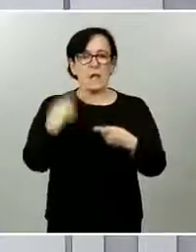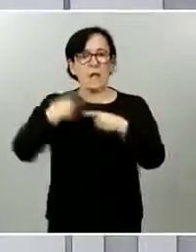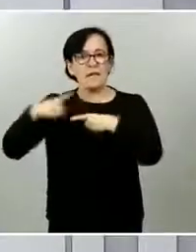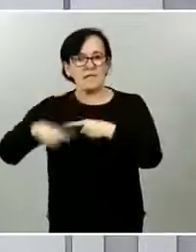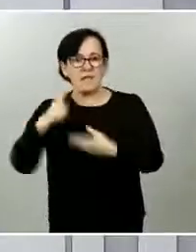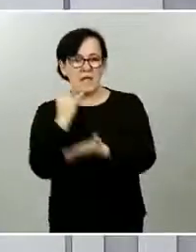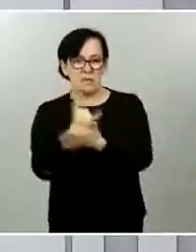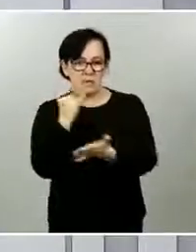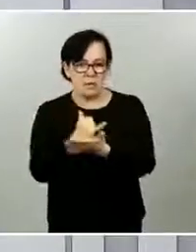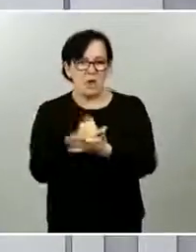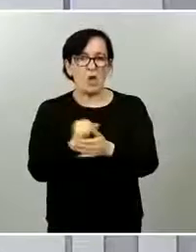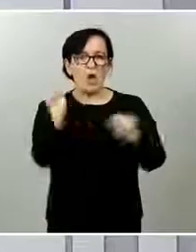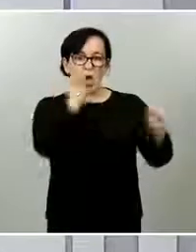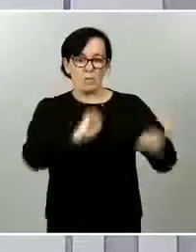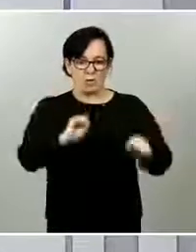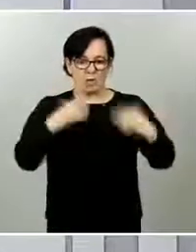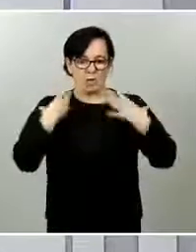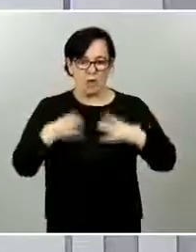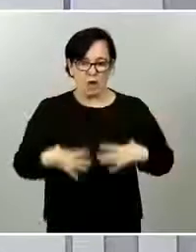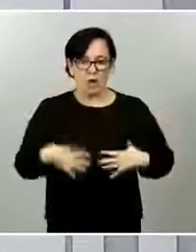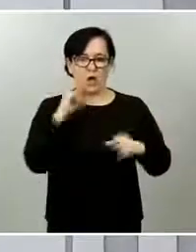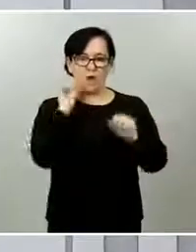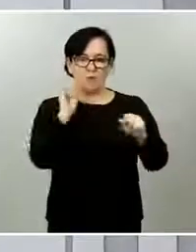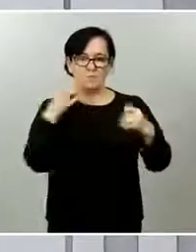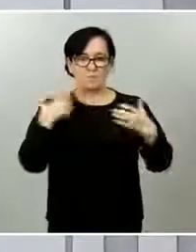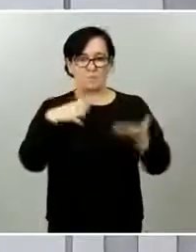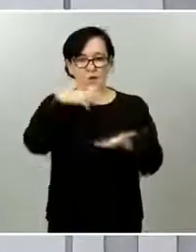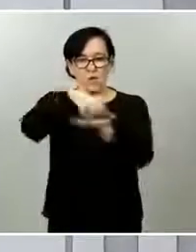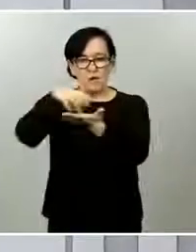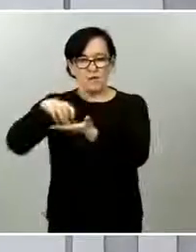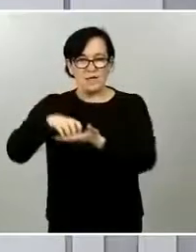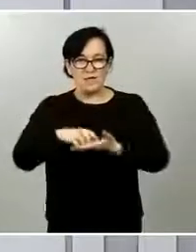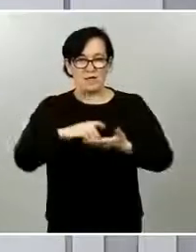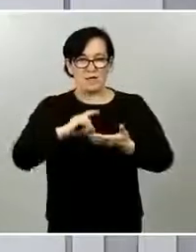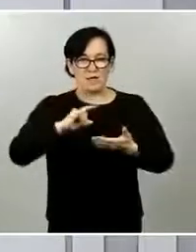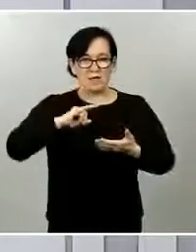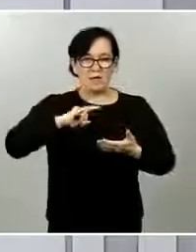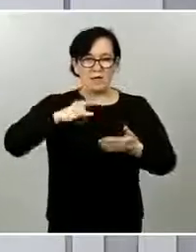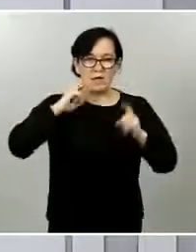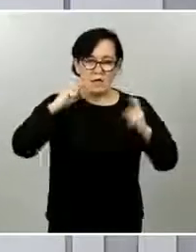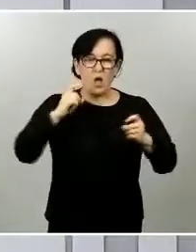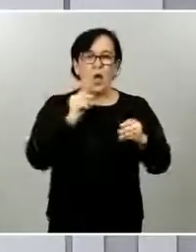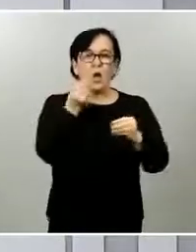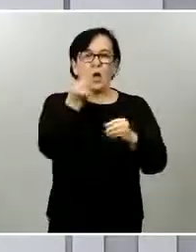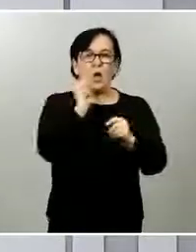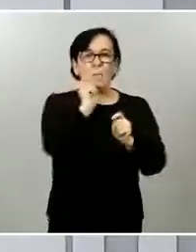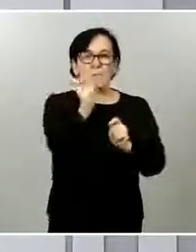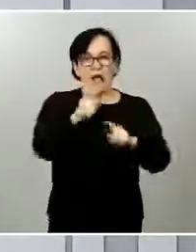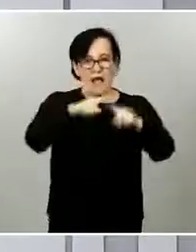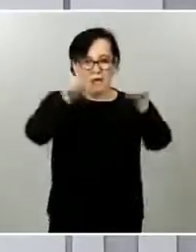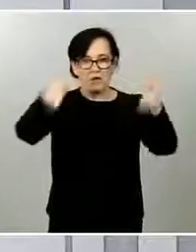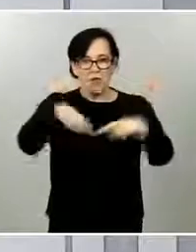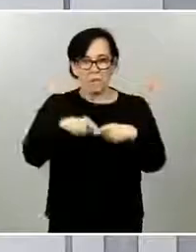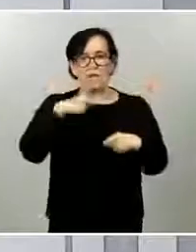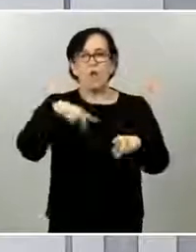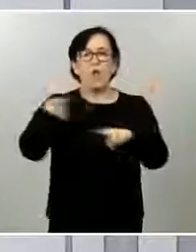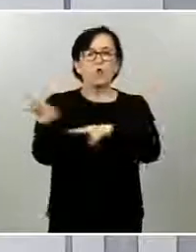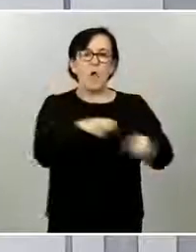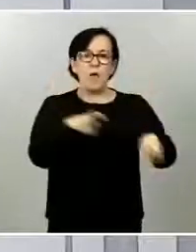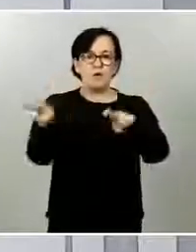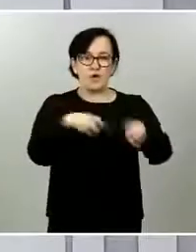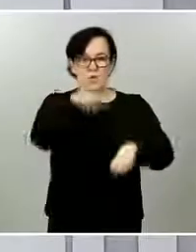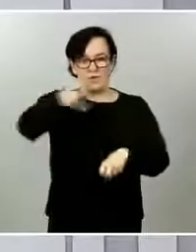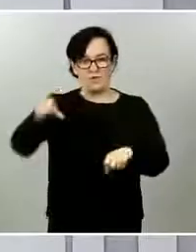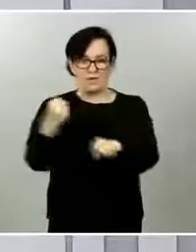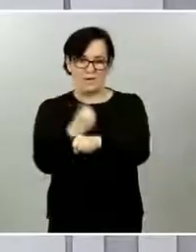comunidades disponen de 3.200 millones de euros adicionales para la compra de equipamiento, de material de prueba, de equipos de